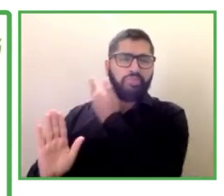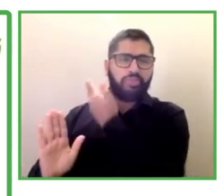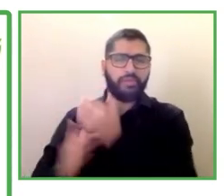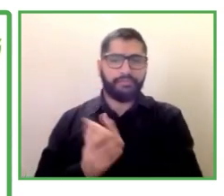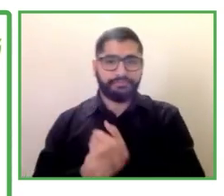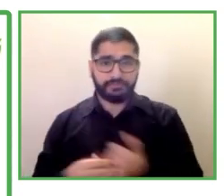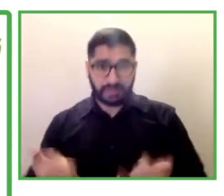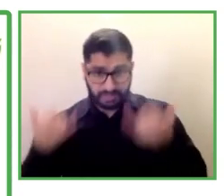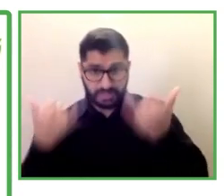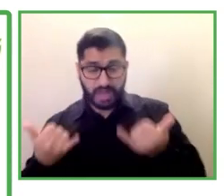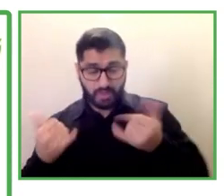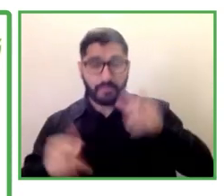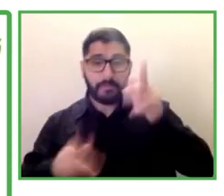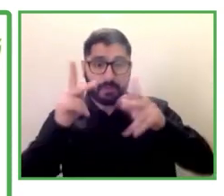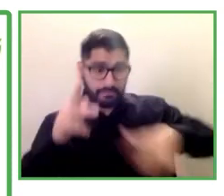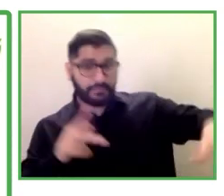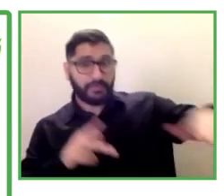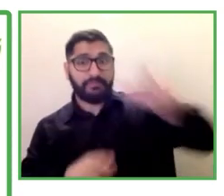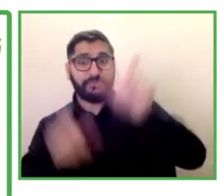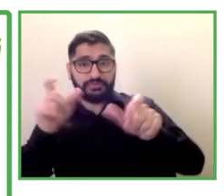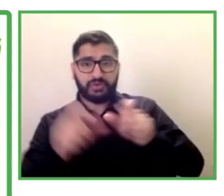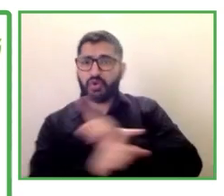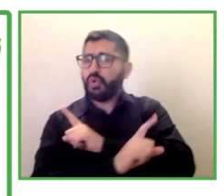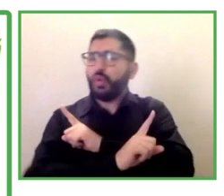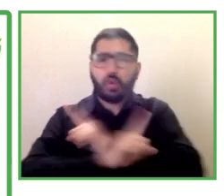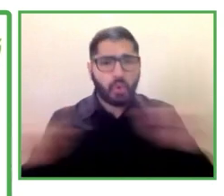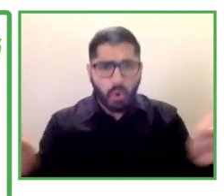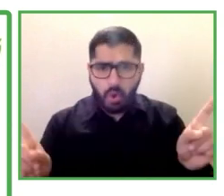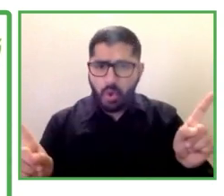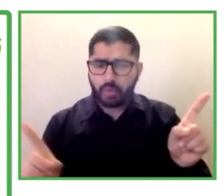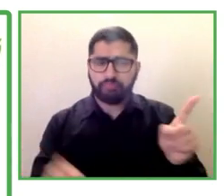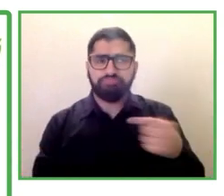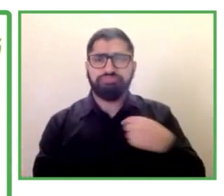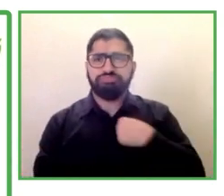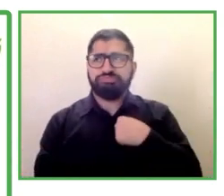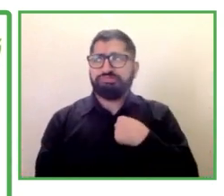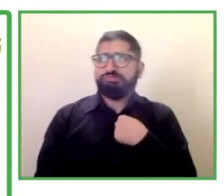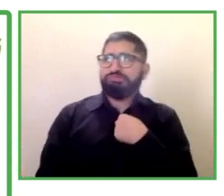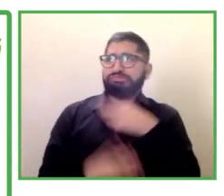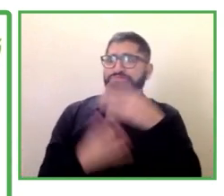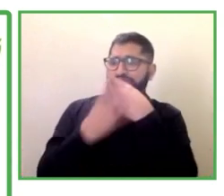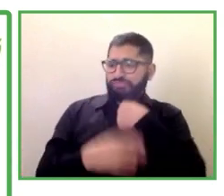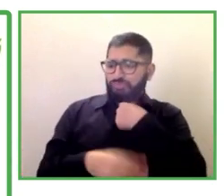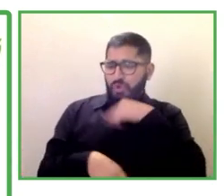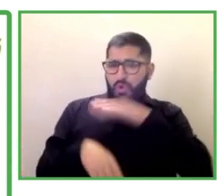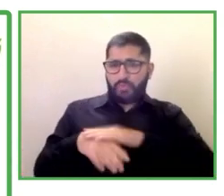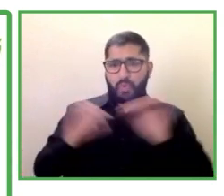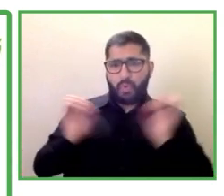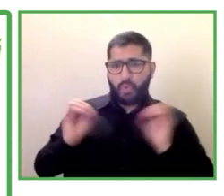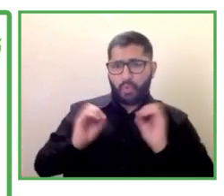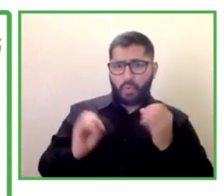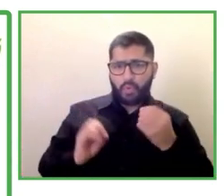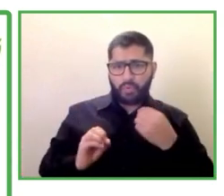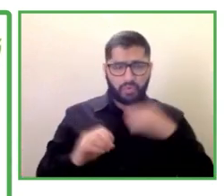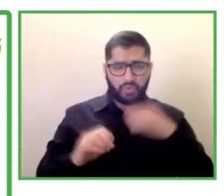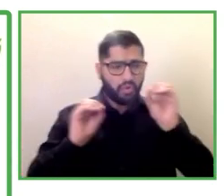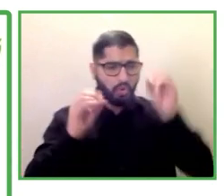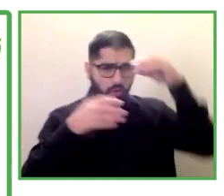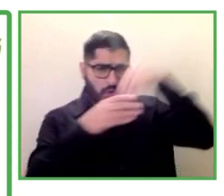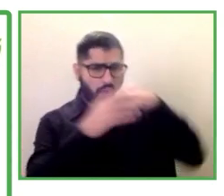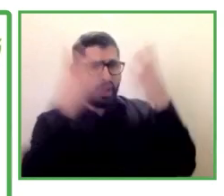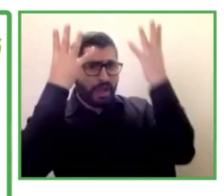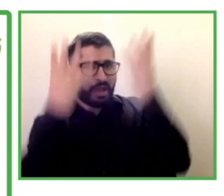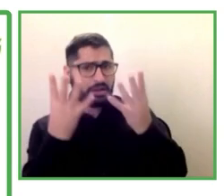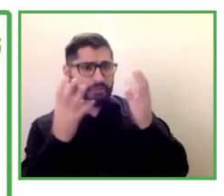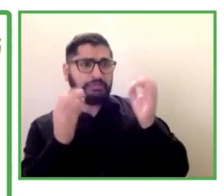Y en consecuencia no se les impone una pena, es decir, no van a la cárcel, sino que se les impone lo que en el